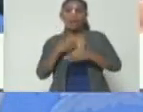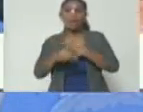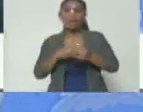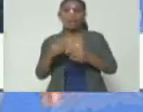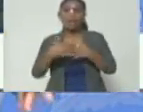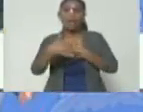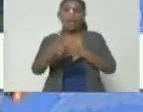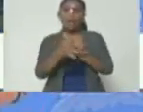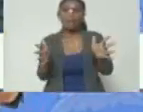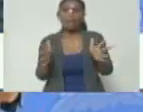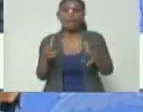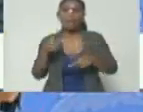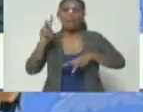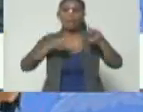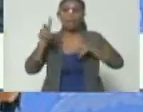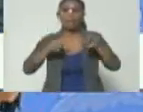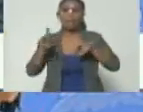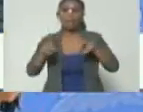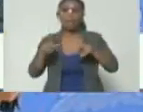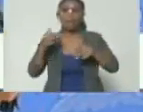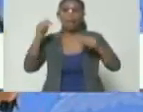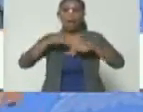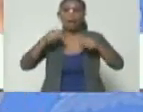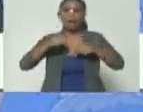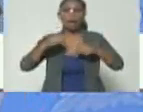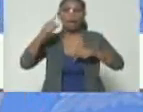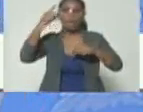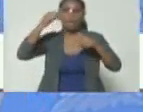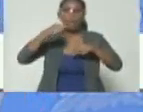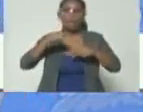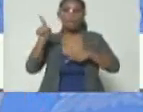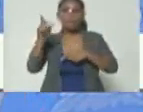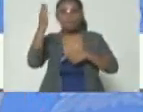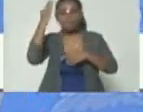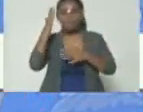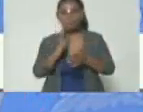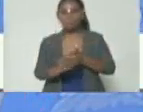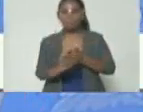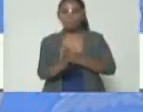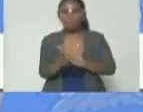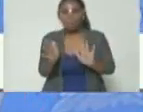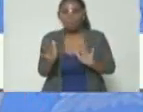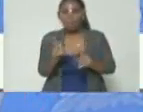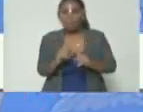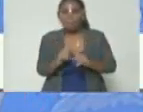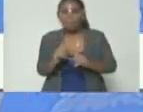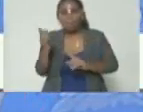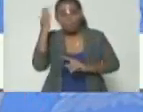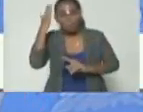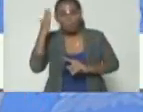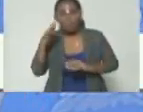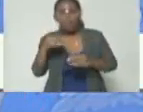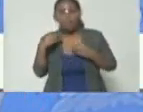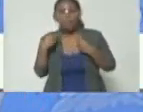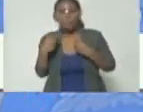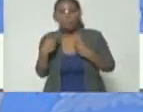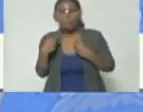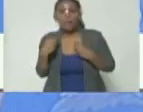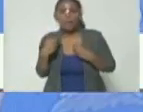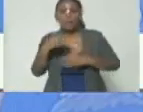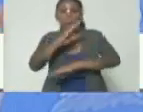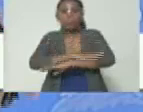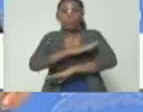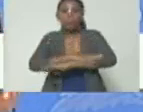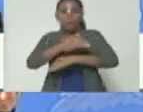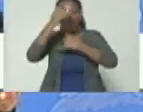amplia hemos expuesto aquí el día de hoy eso es lo que sabemos sabemos que para obedecer